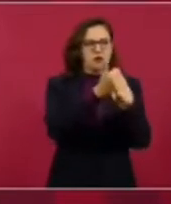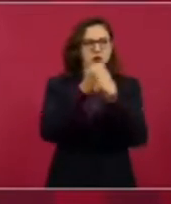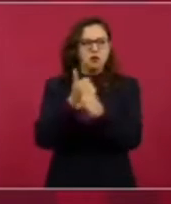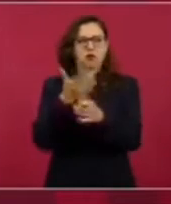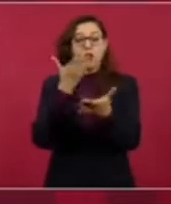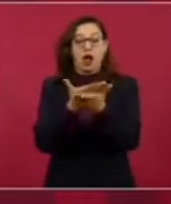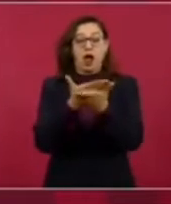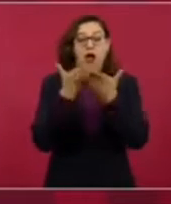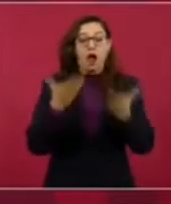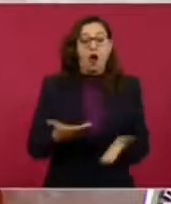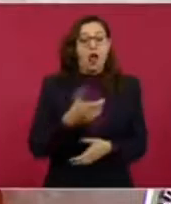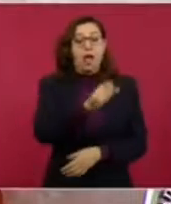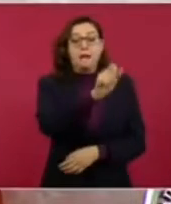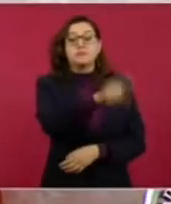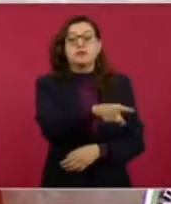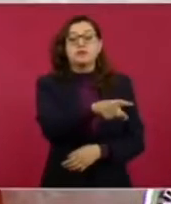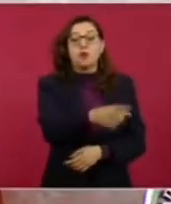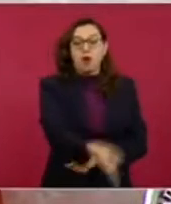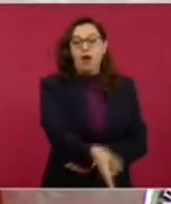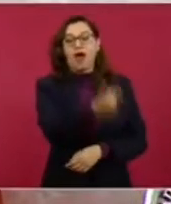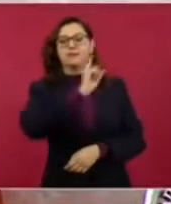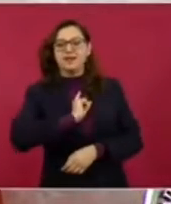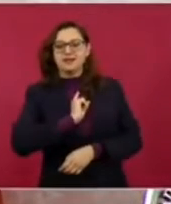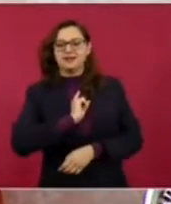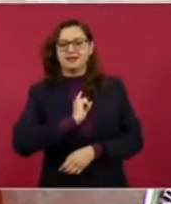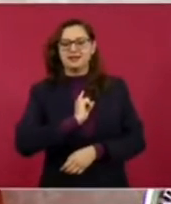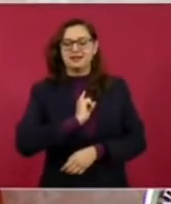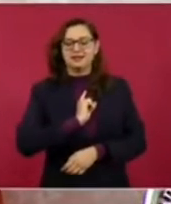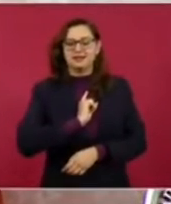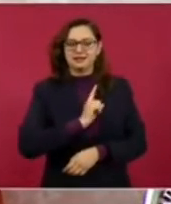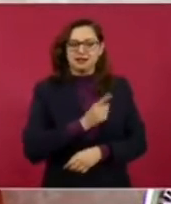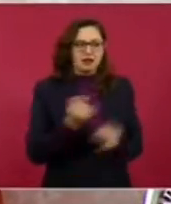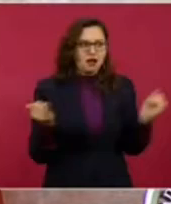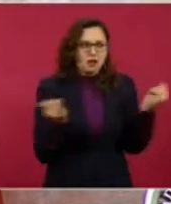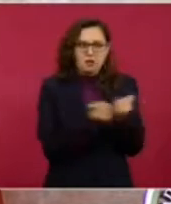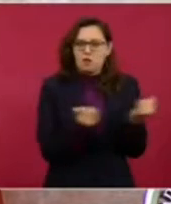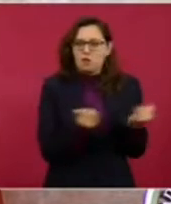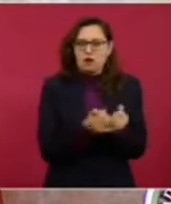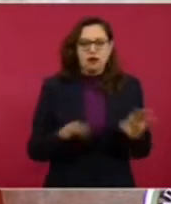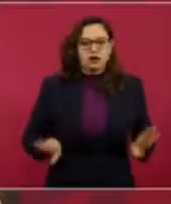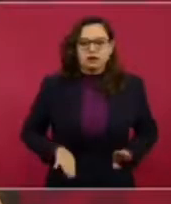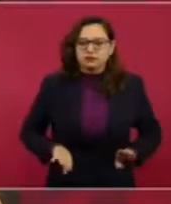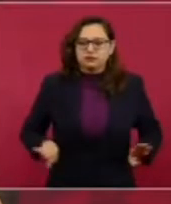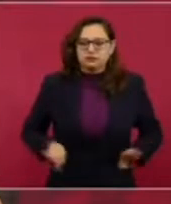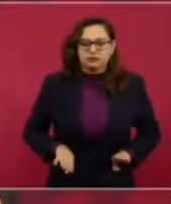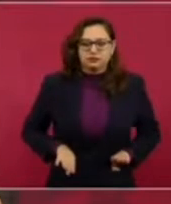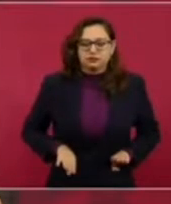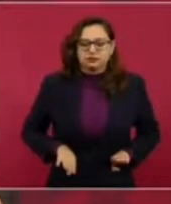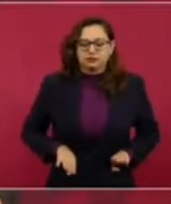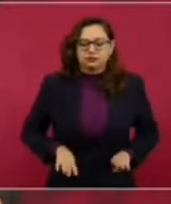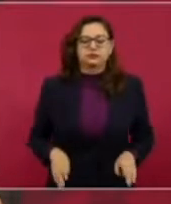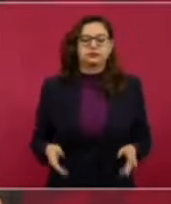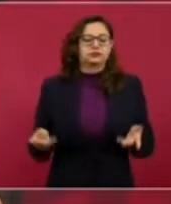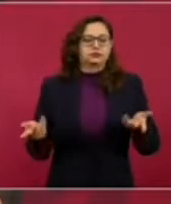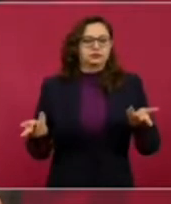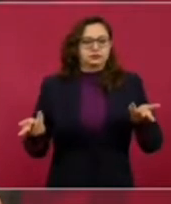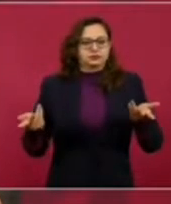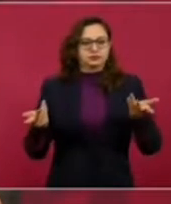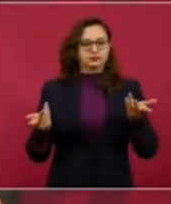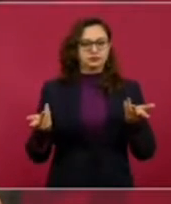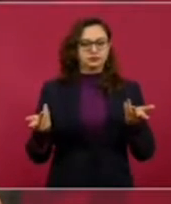Lo digo porque, como nosotros tenemos